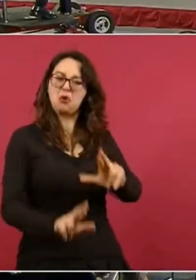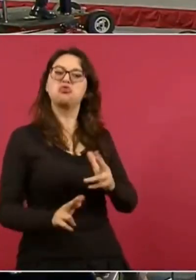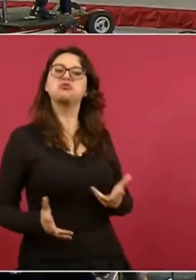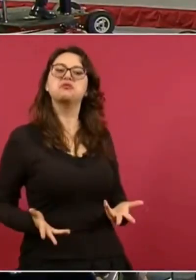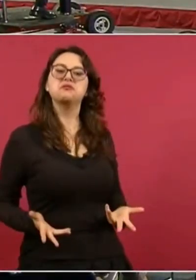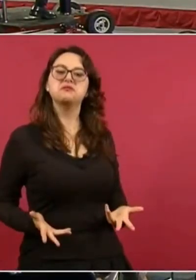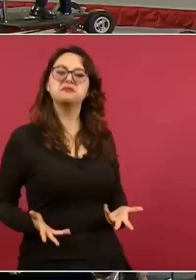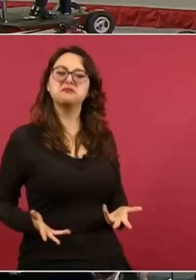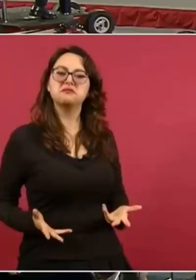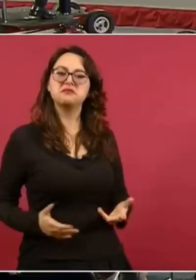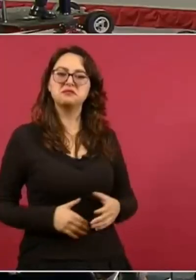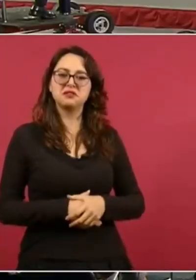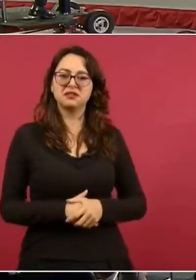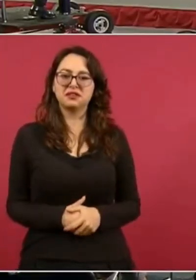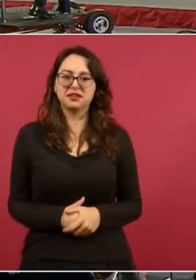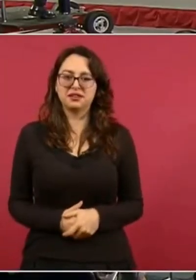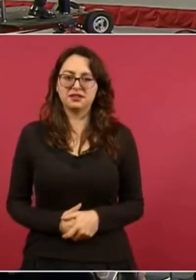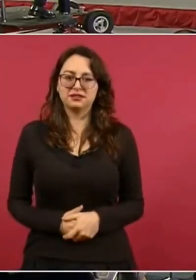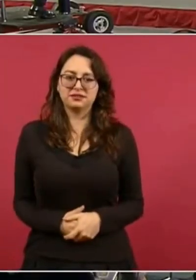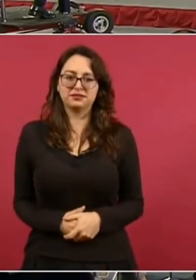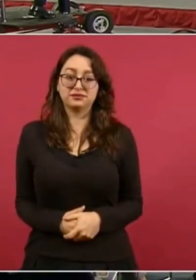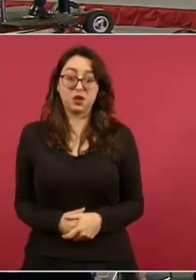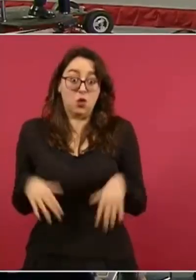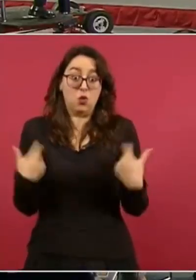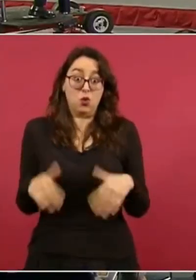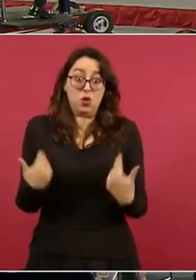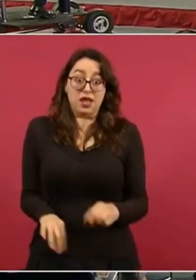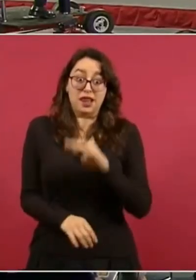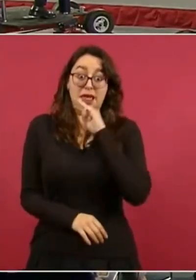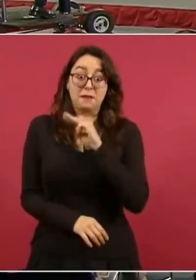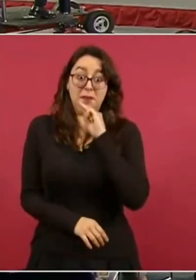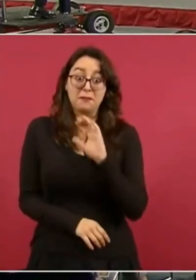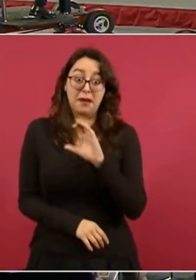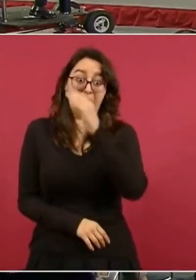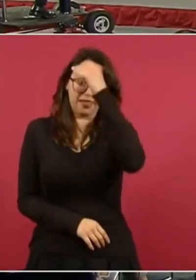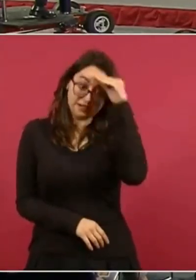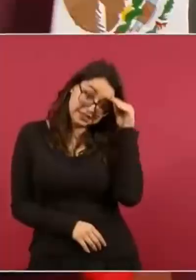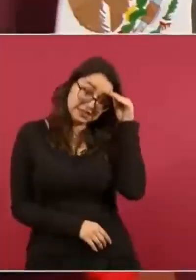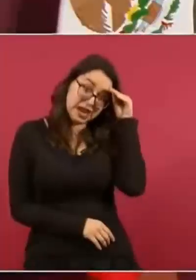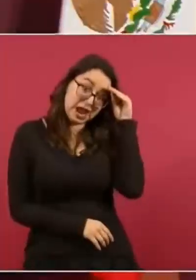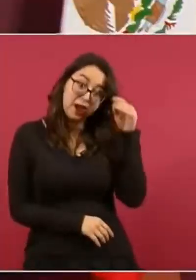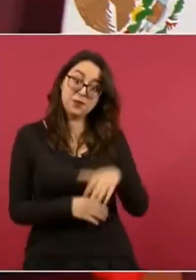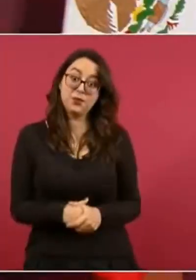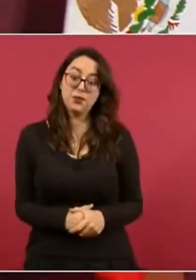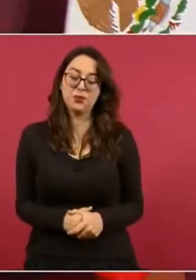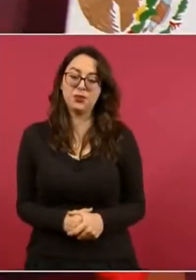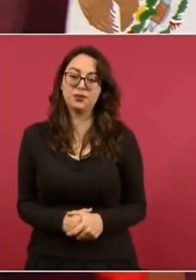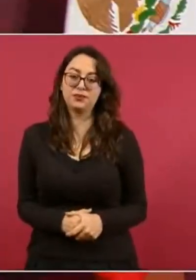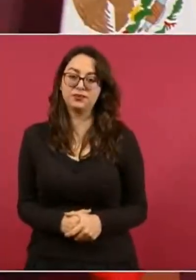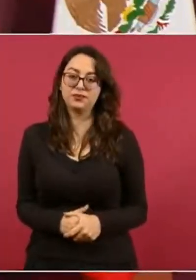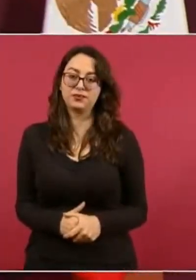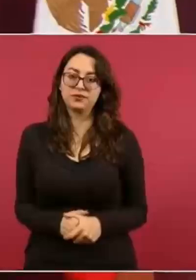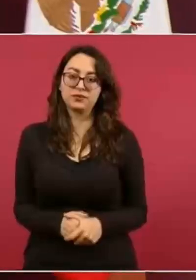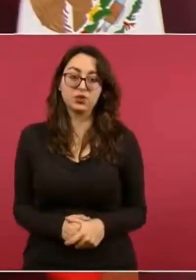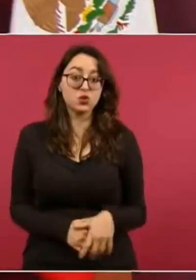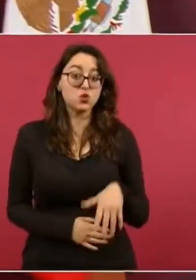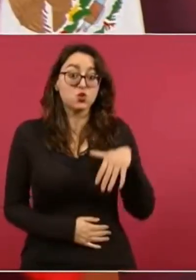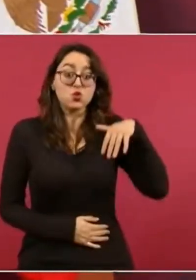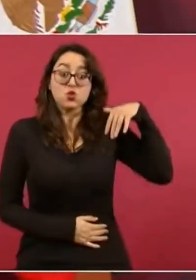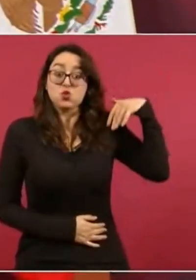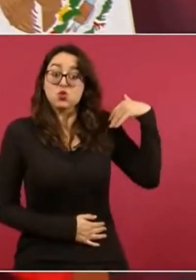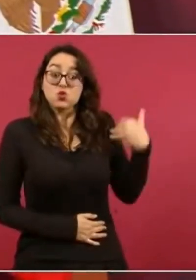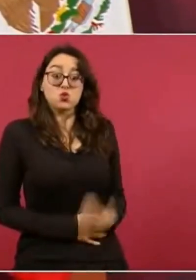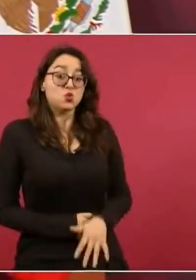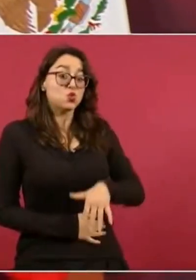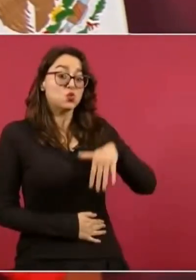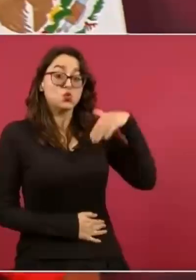Ay, la mamá del chapo. Se le cayó esa foto a Villamil. Se le